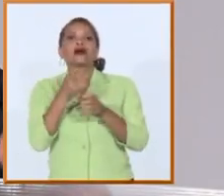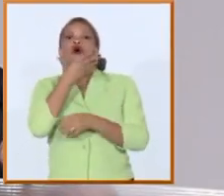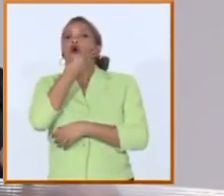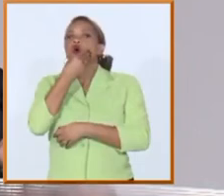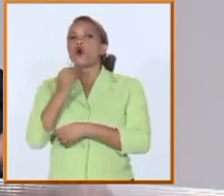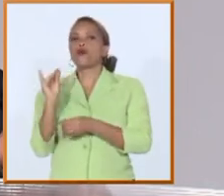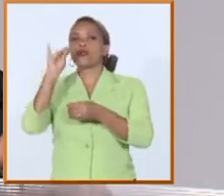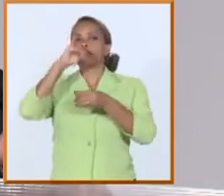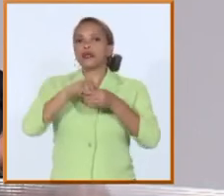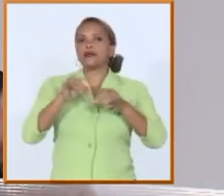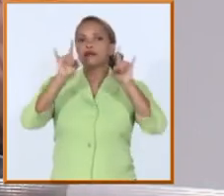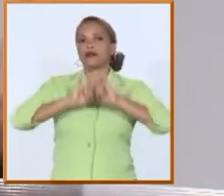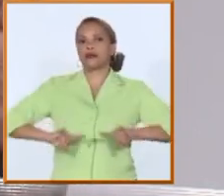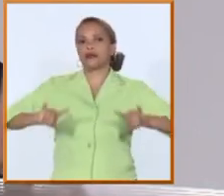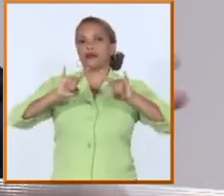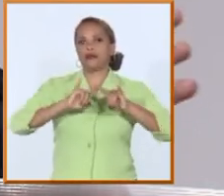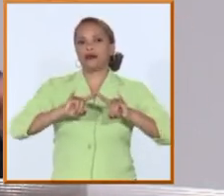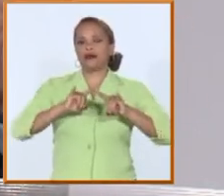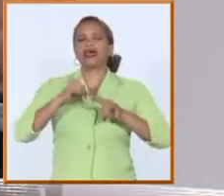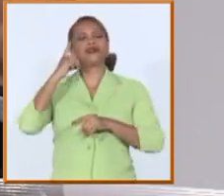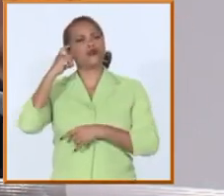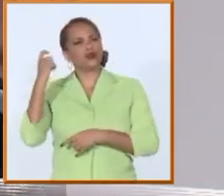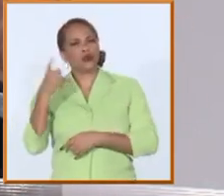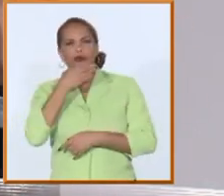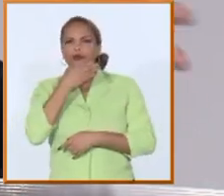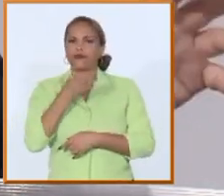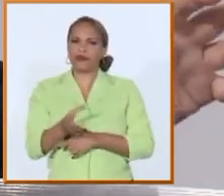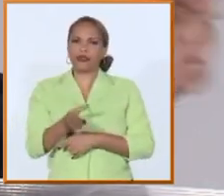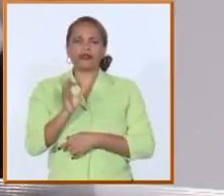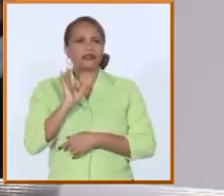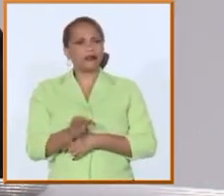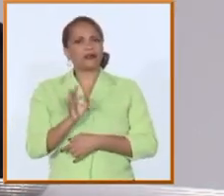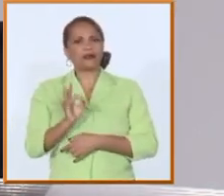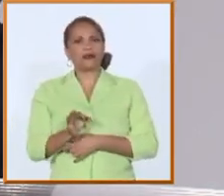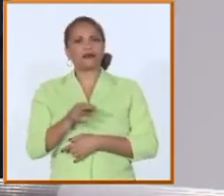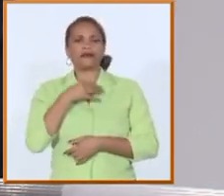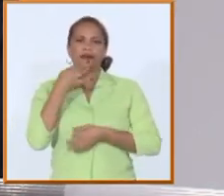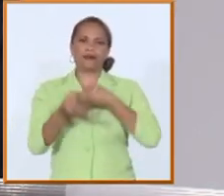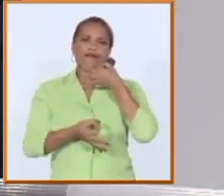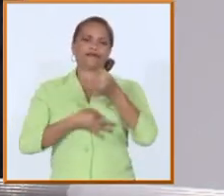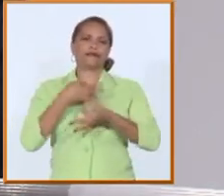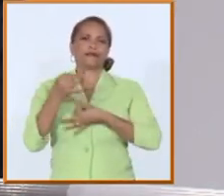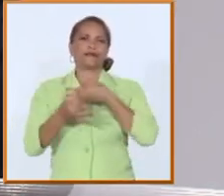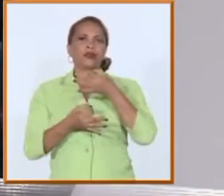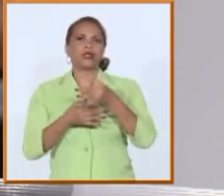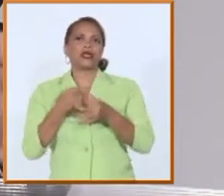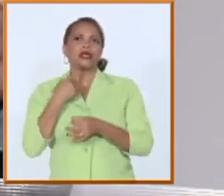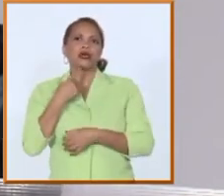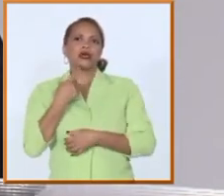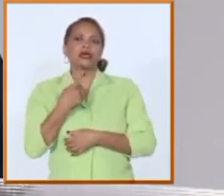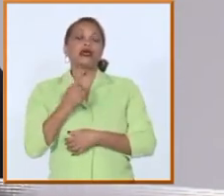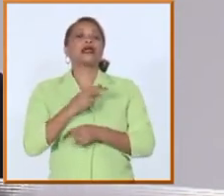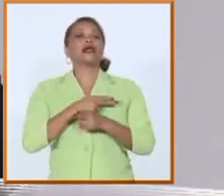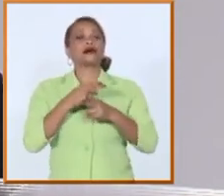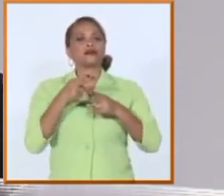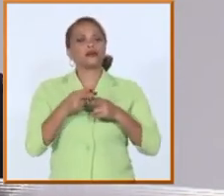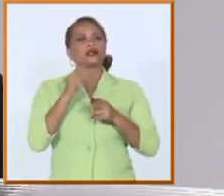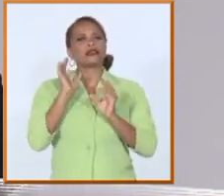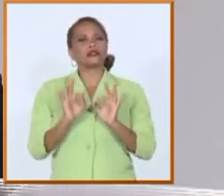sueño también de comandante así es tu referencia a un momento no muy lejano en la historia en que eso